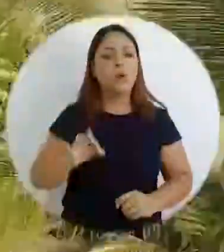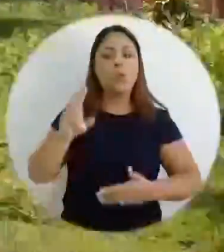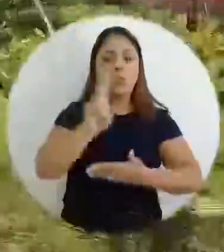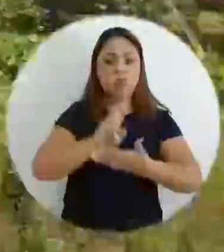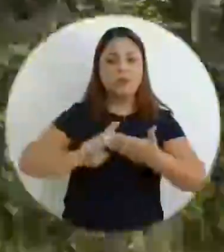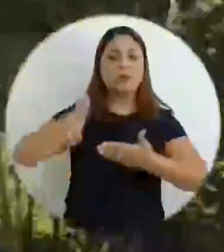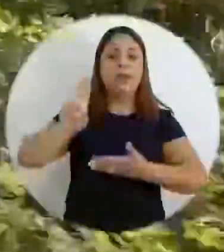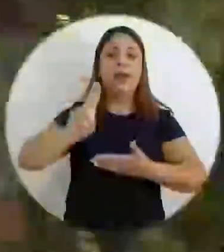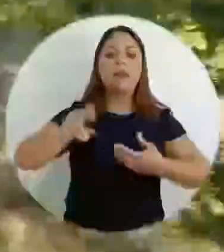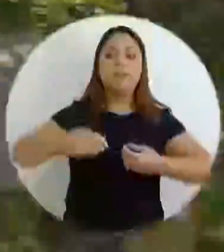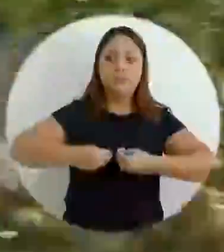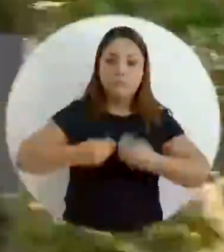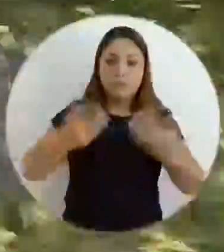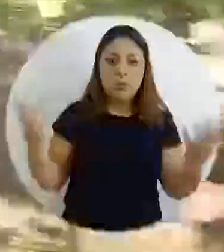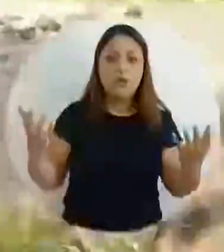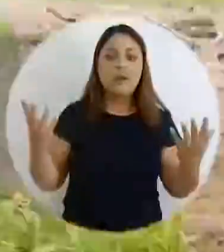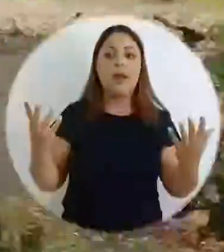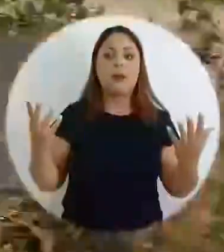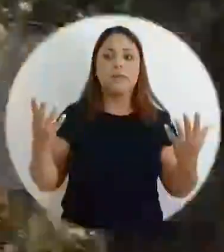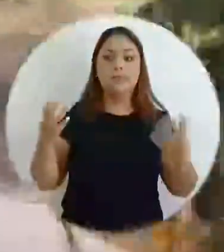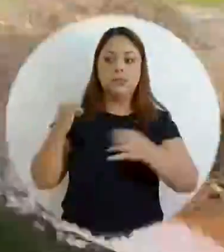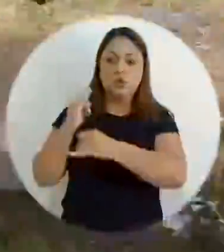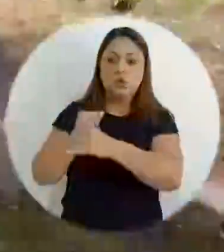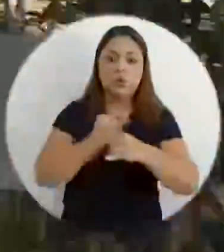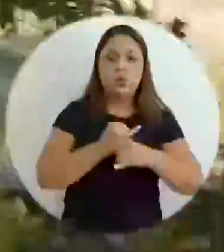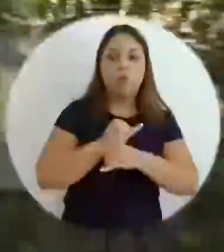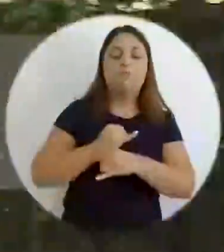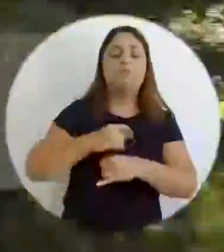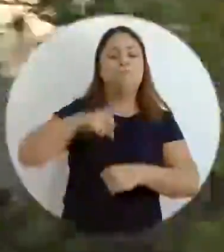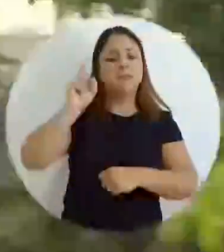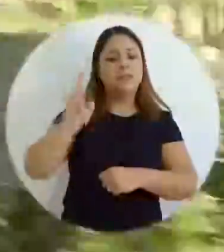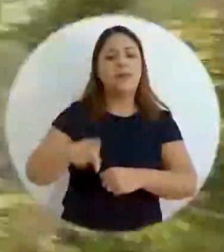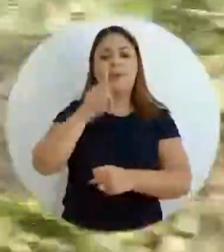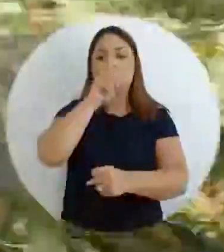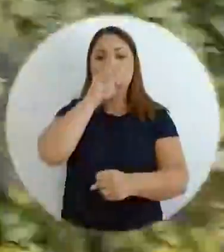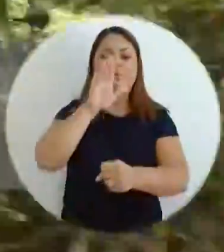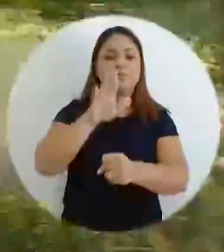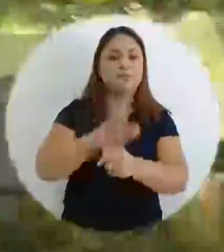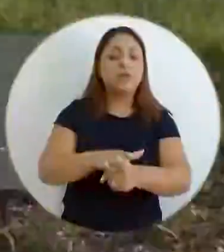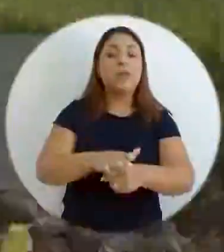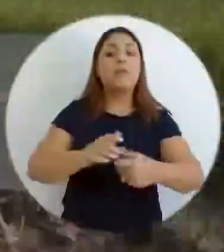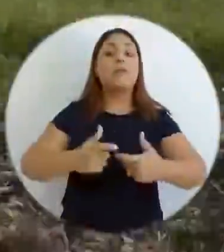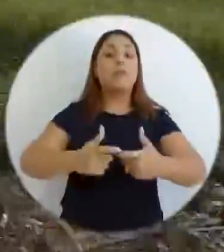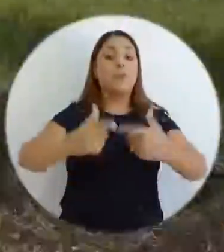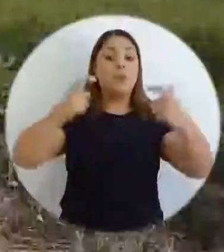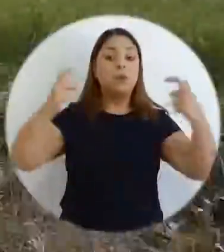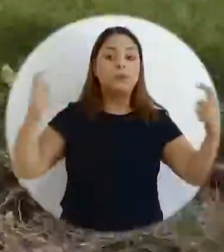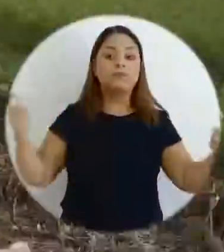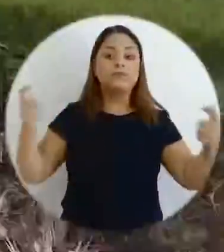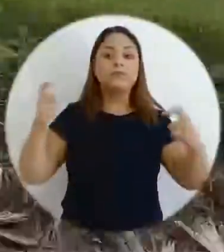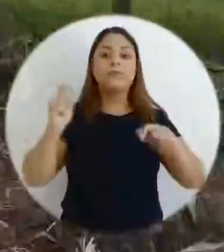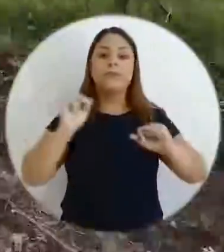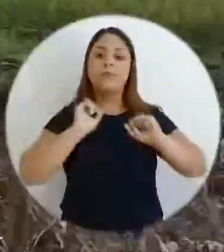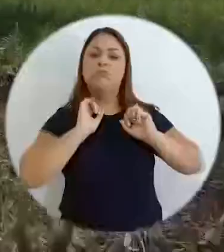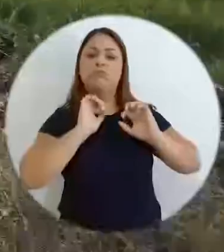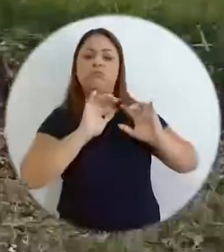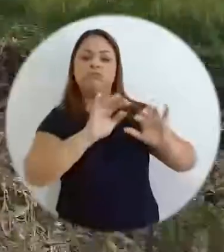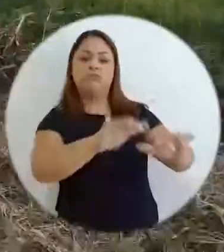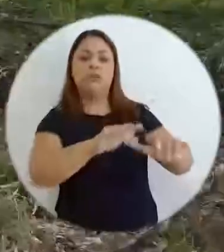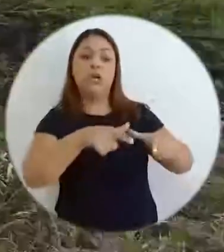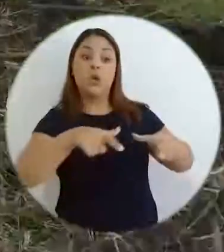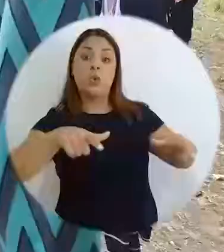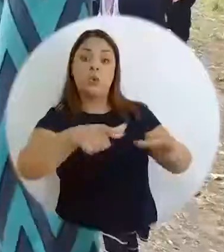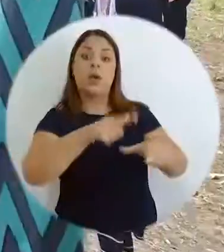y el sector público tienen un compromiso y un reto muy grande. Y ese compromiso es llegar a los lugares donde más se requiere esas